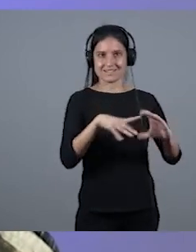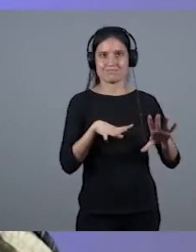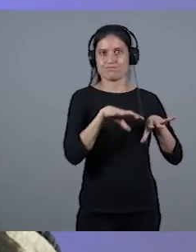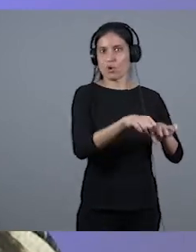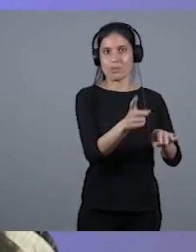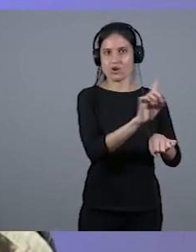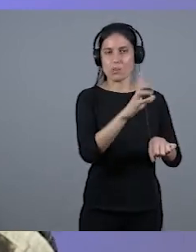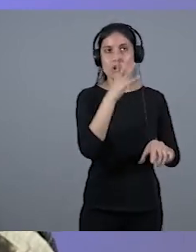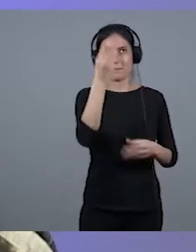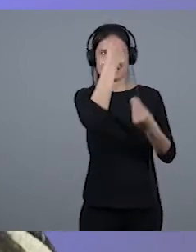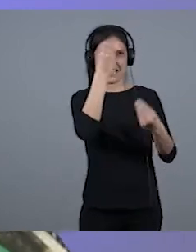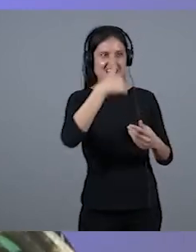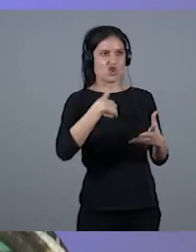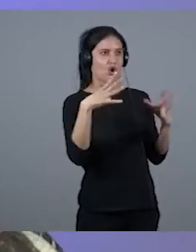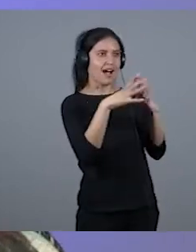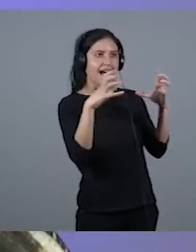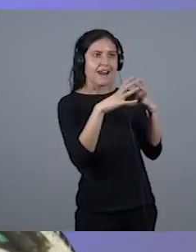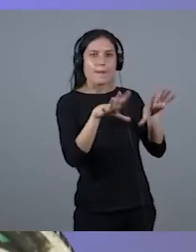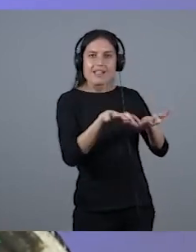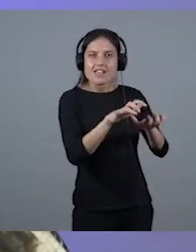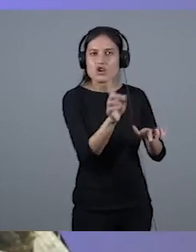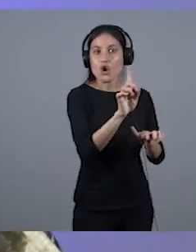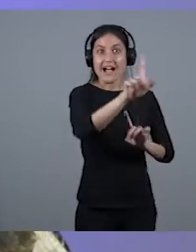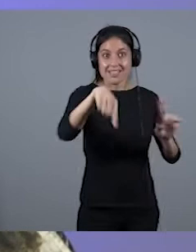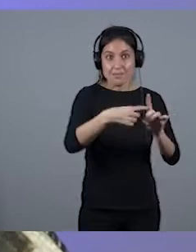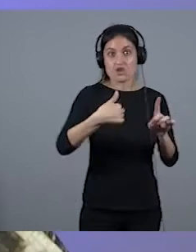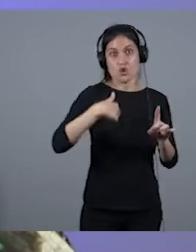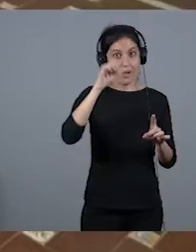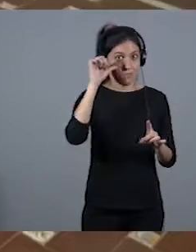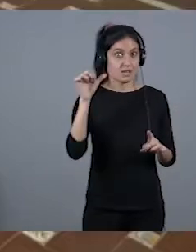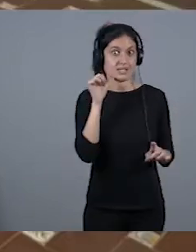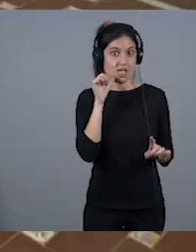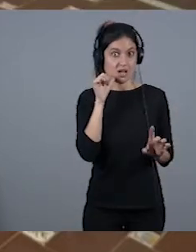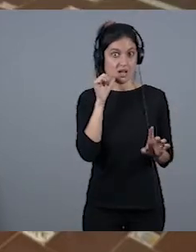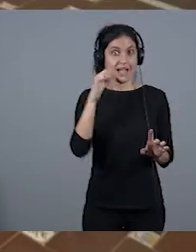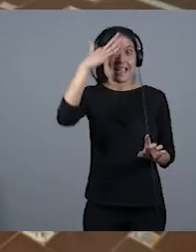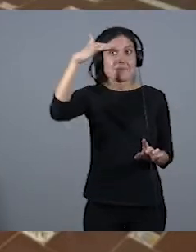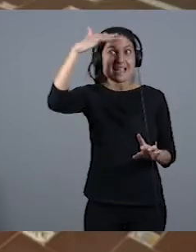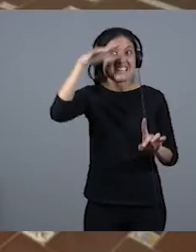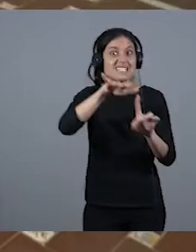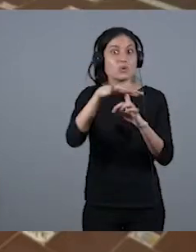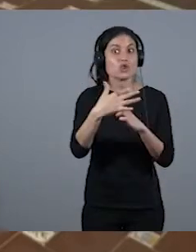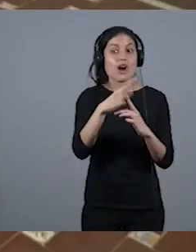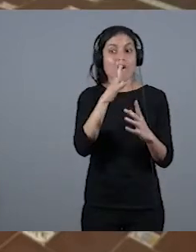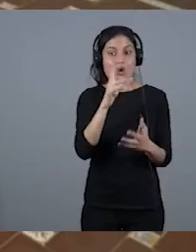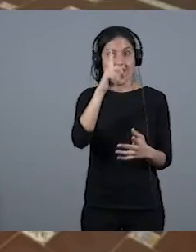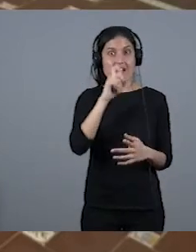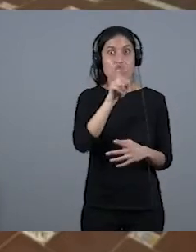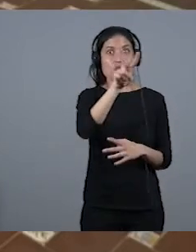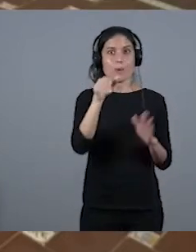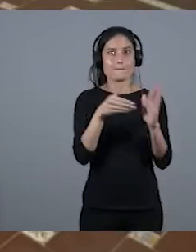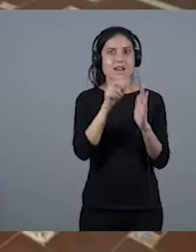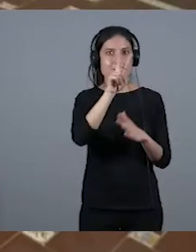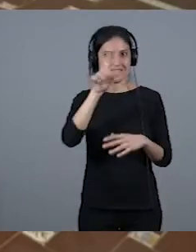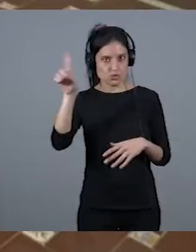ambiciosa, que estaba embarazada. Fíjense ustedes si esto hubiera sucedido en el año 2021. Es verdad que yo estaba